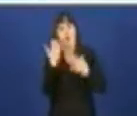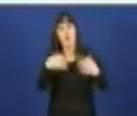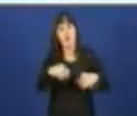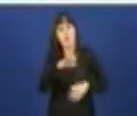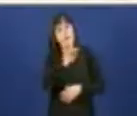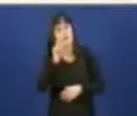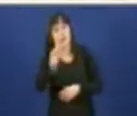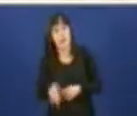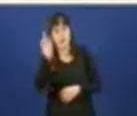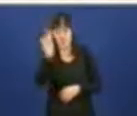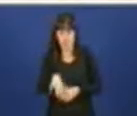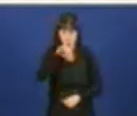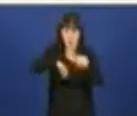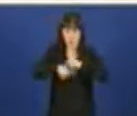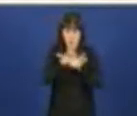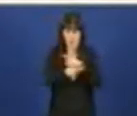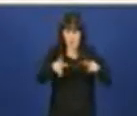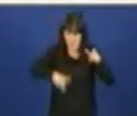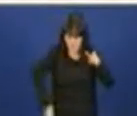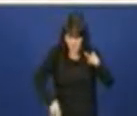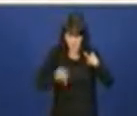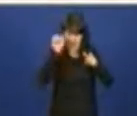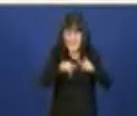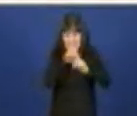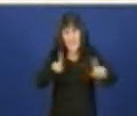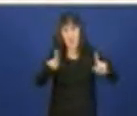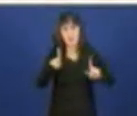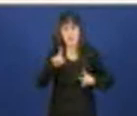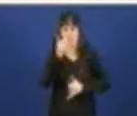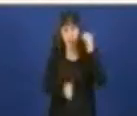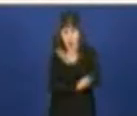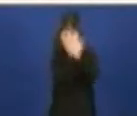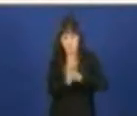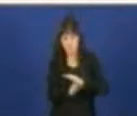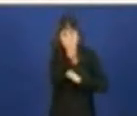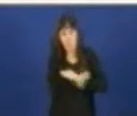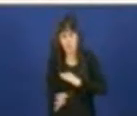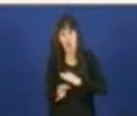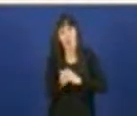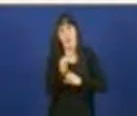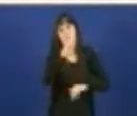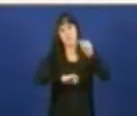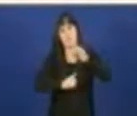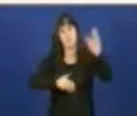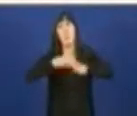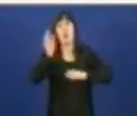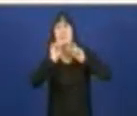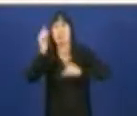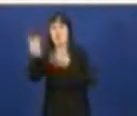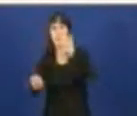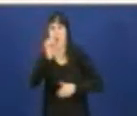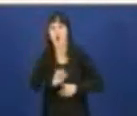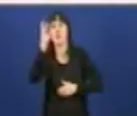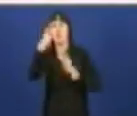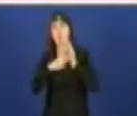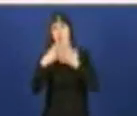operaron os profesionales máis este ano en total que en o ano 2008 que foi o mellor resultado hasta